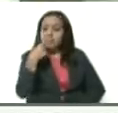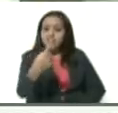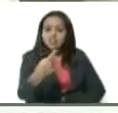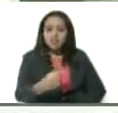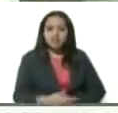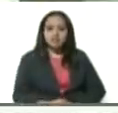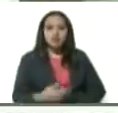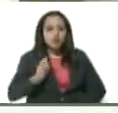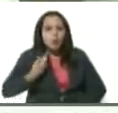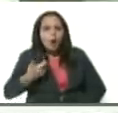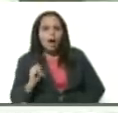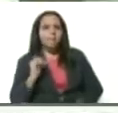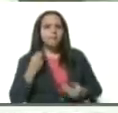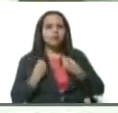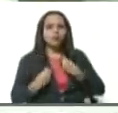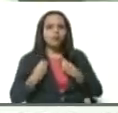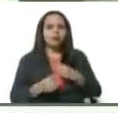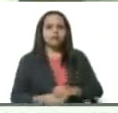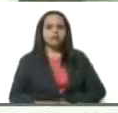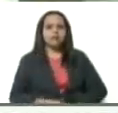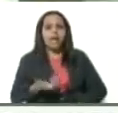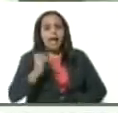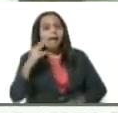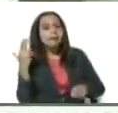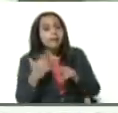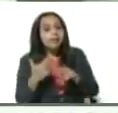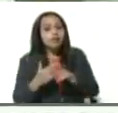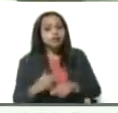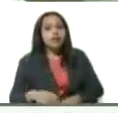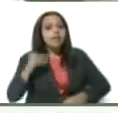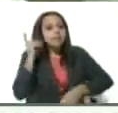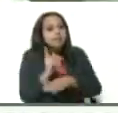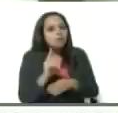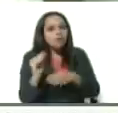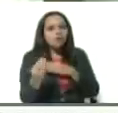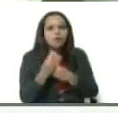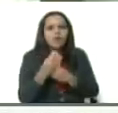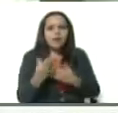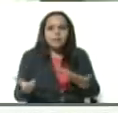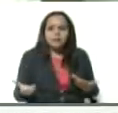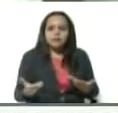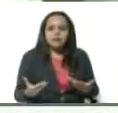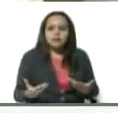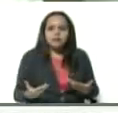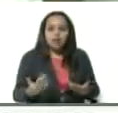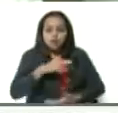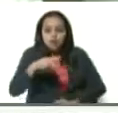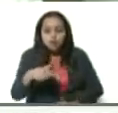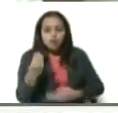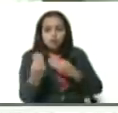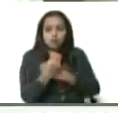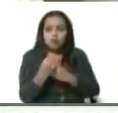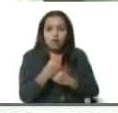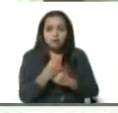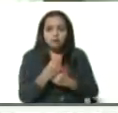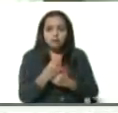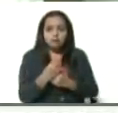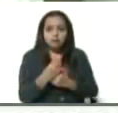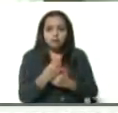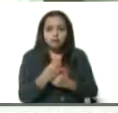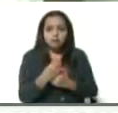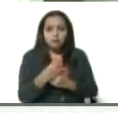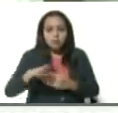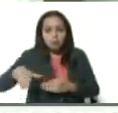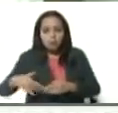estoy preocupado, es alto riesgo, tengo que cuidarme. Si nos cuidamos entre todos, vamos a